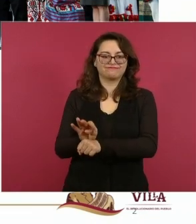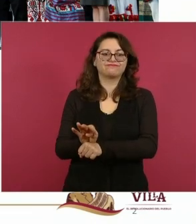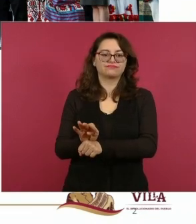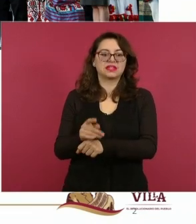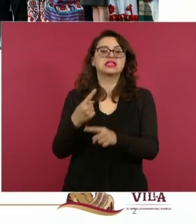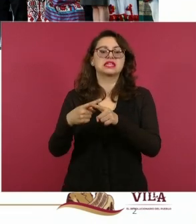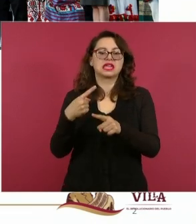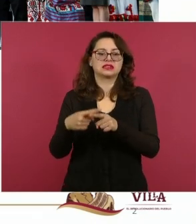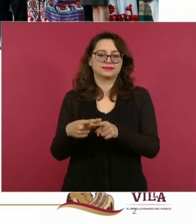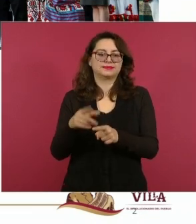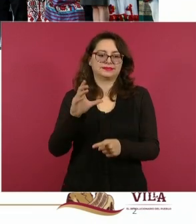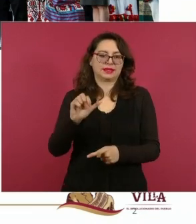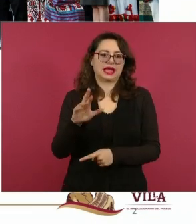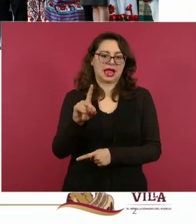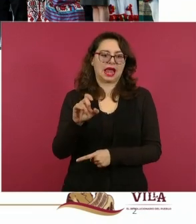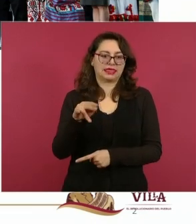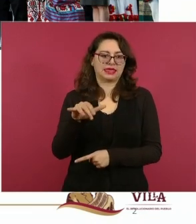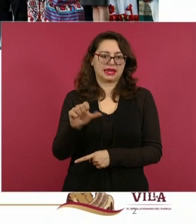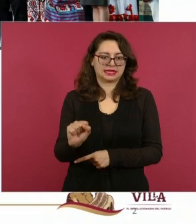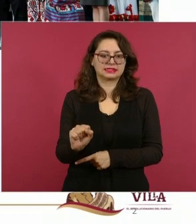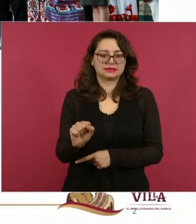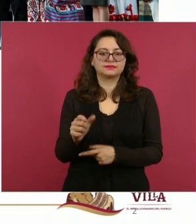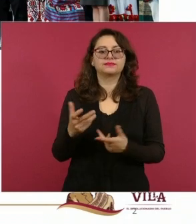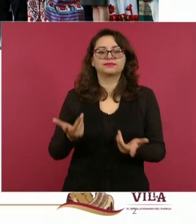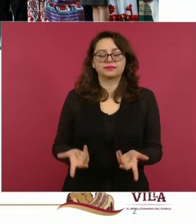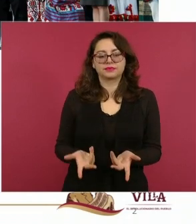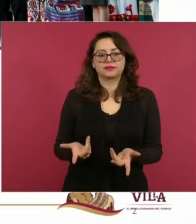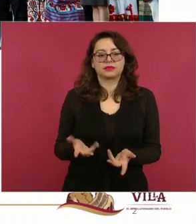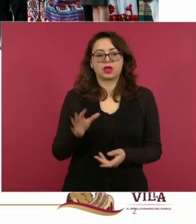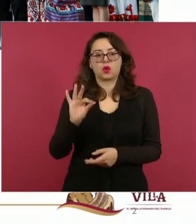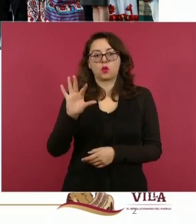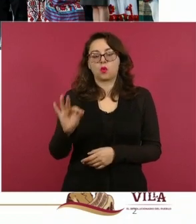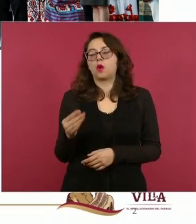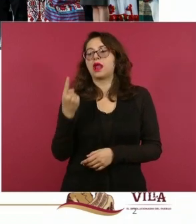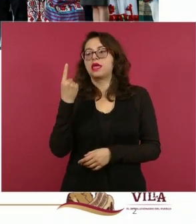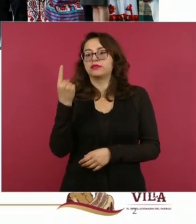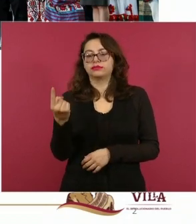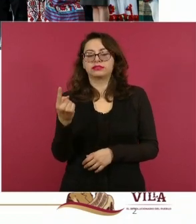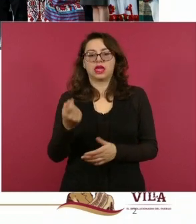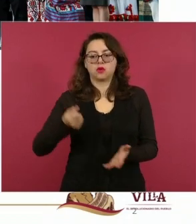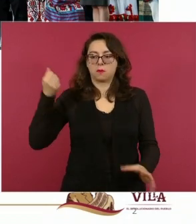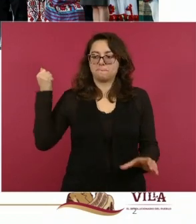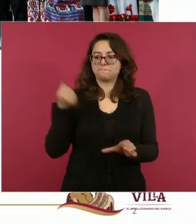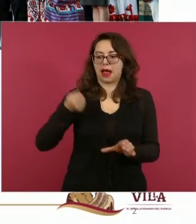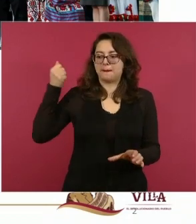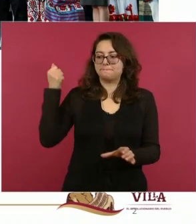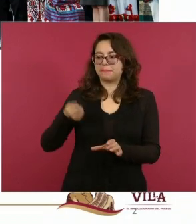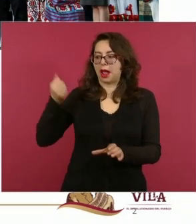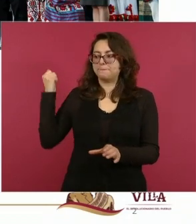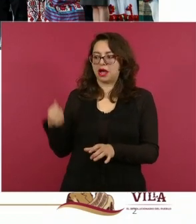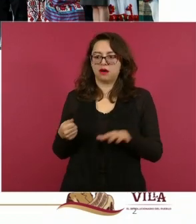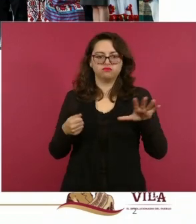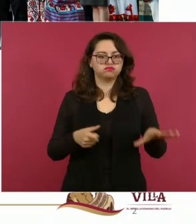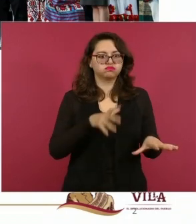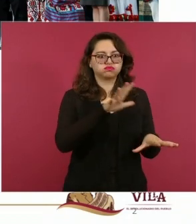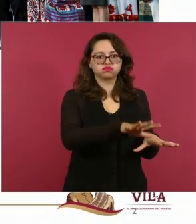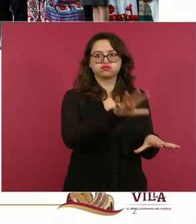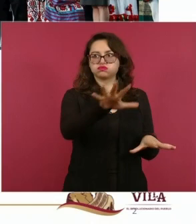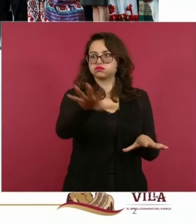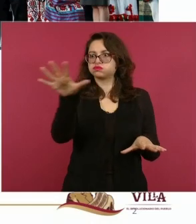impulsó una política nacional de parques nacionales en 41 decretos que hasta el día de hoy